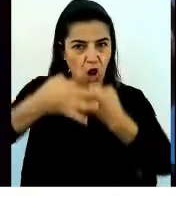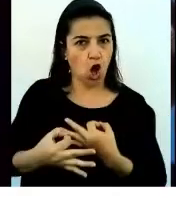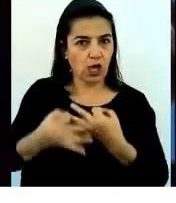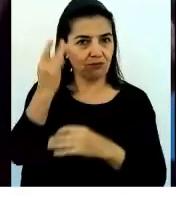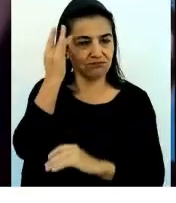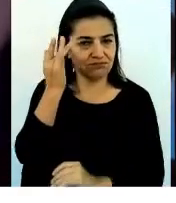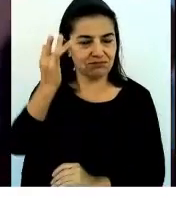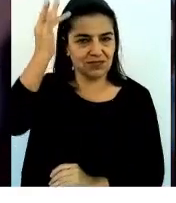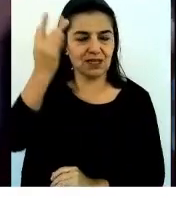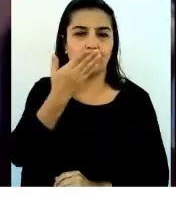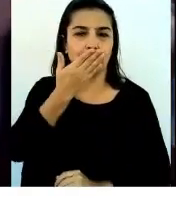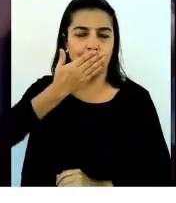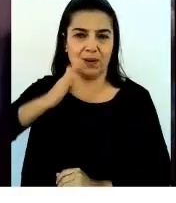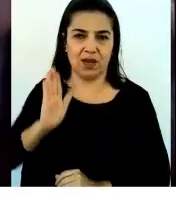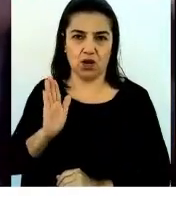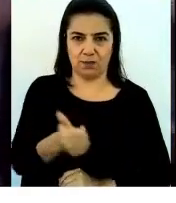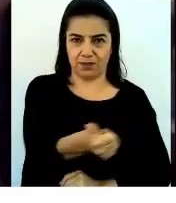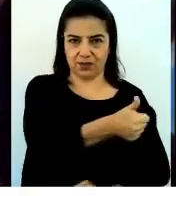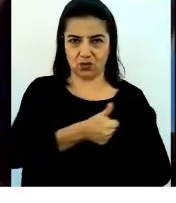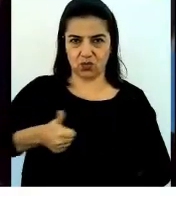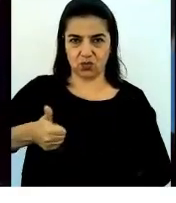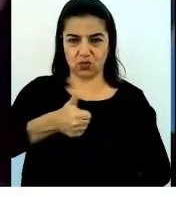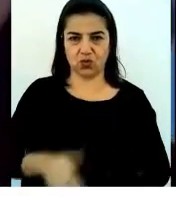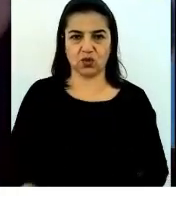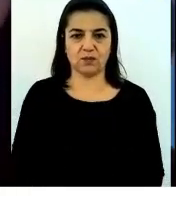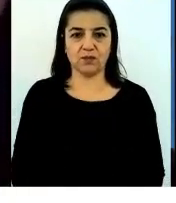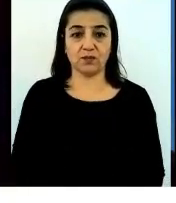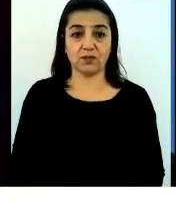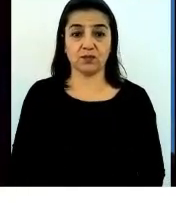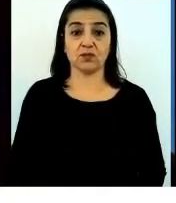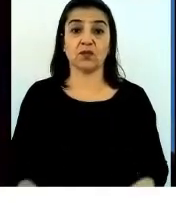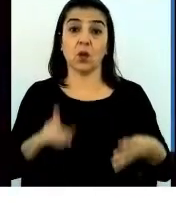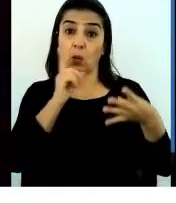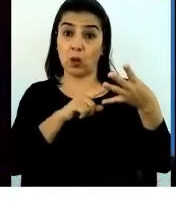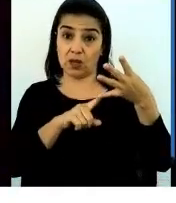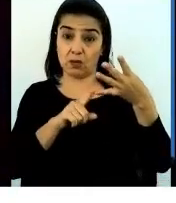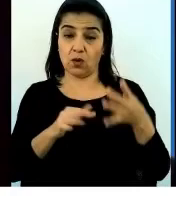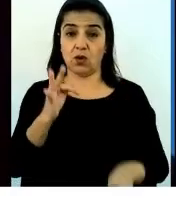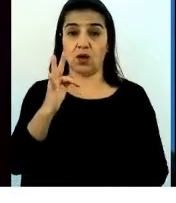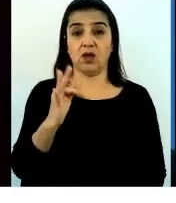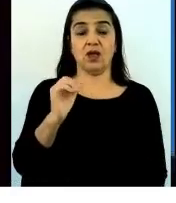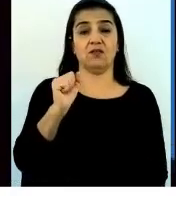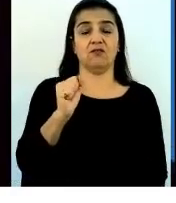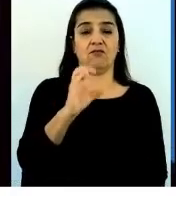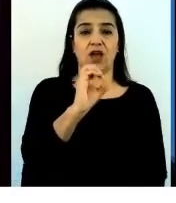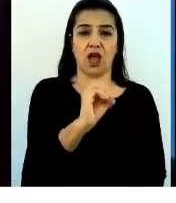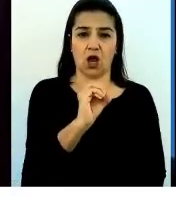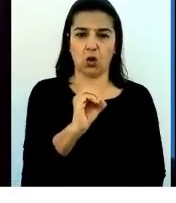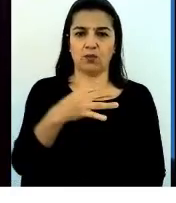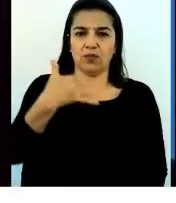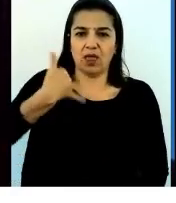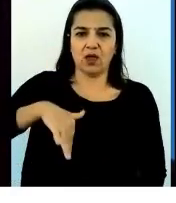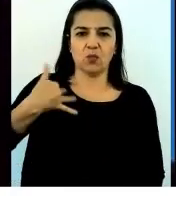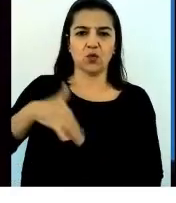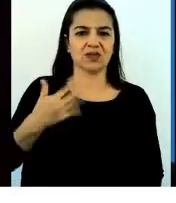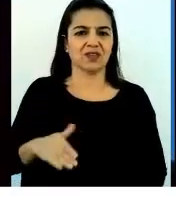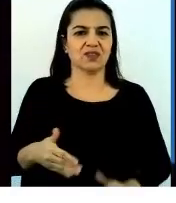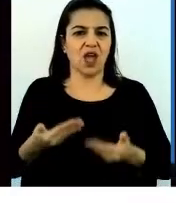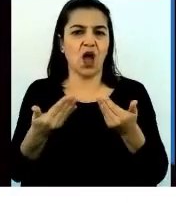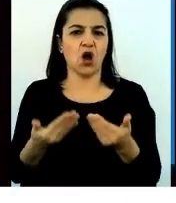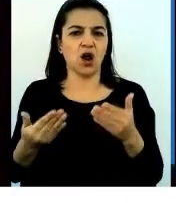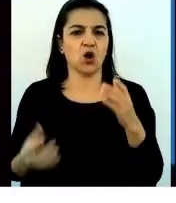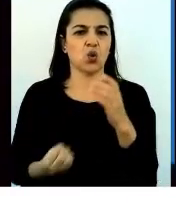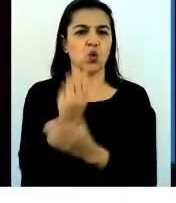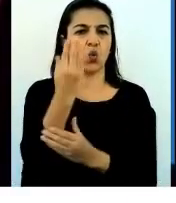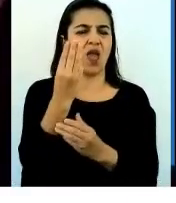que sea mejor para todos. Y al final, el FAO ha sido un actor importante y ahora con su